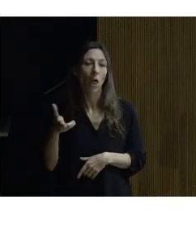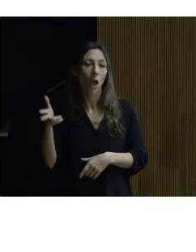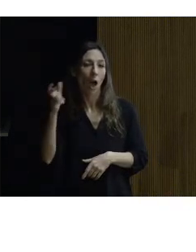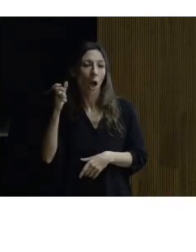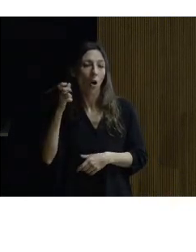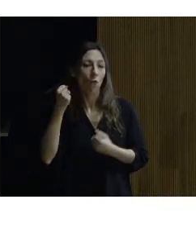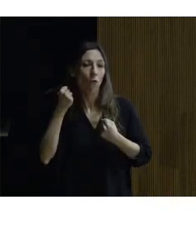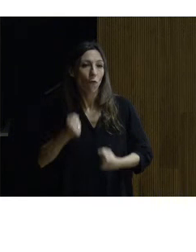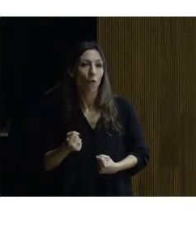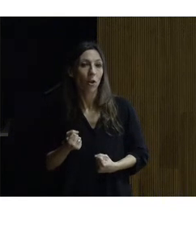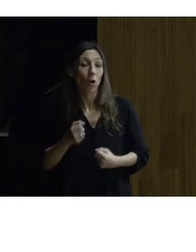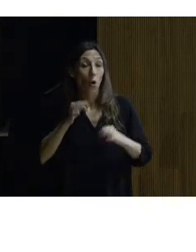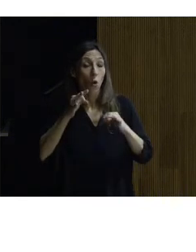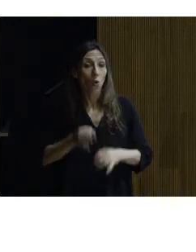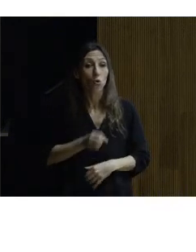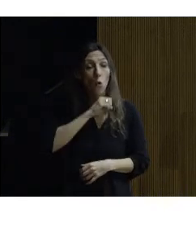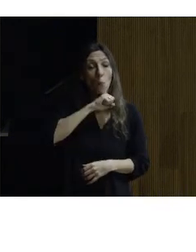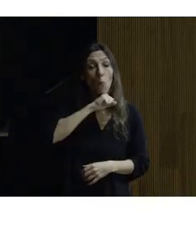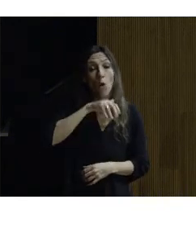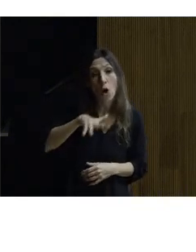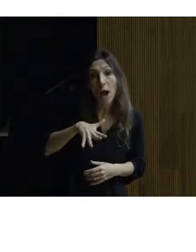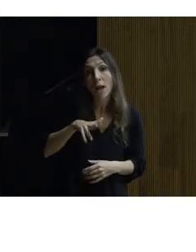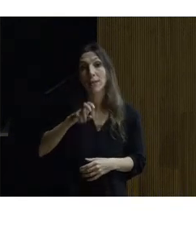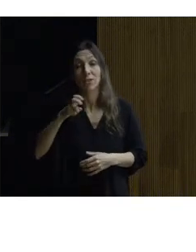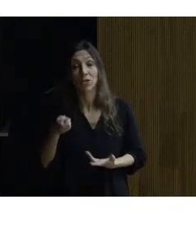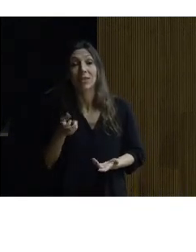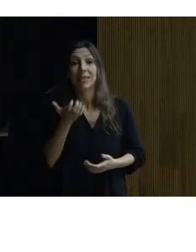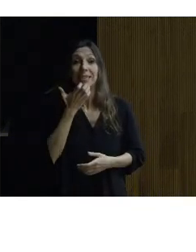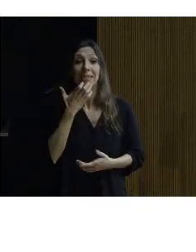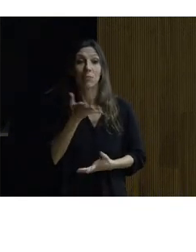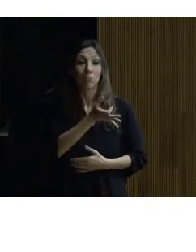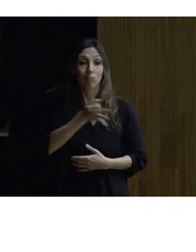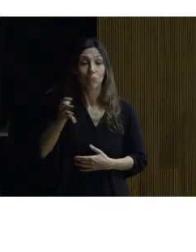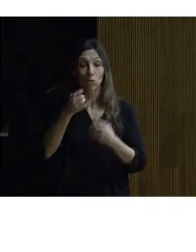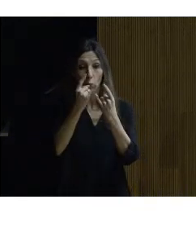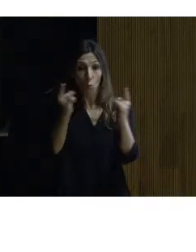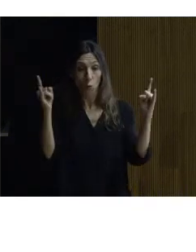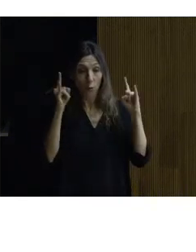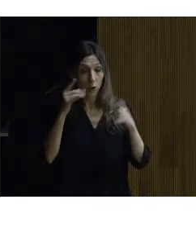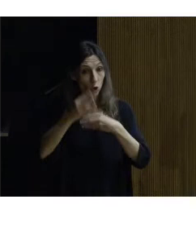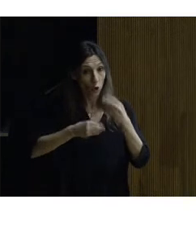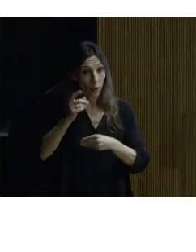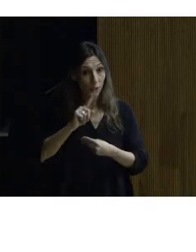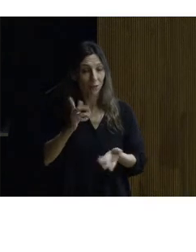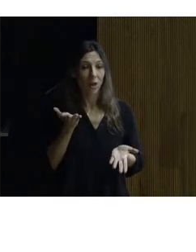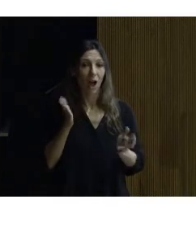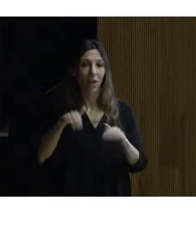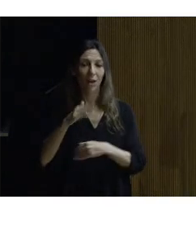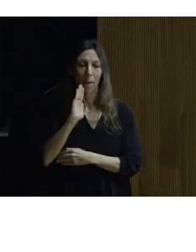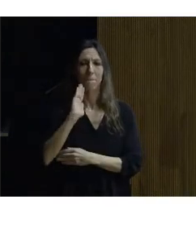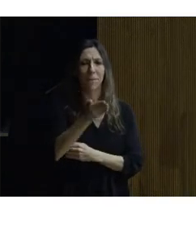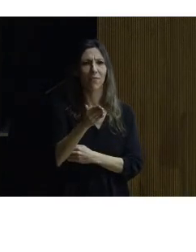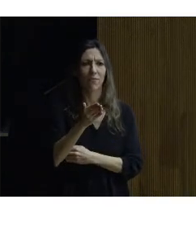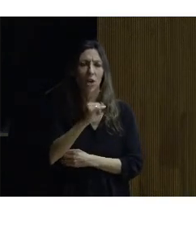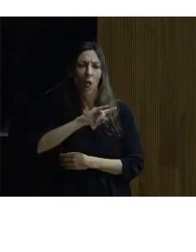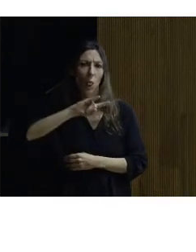luego si nosotros no hacemos correctamente el bucle magnético lo que estamos es perjudicando todavía más la escucha